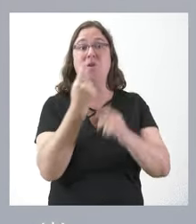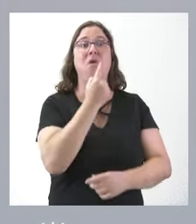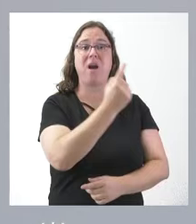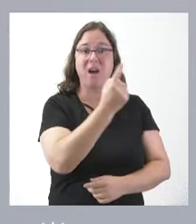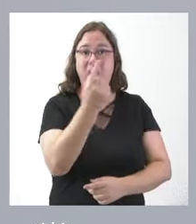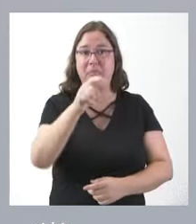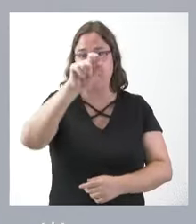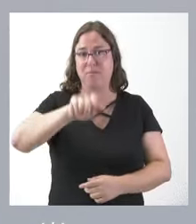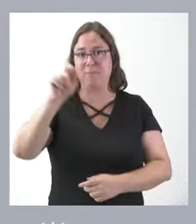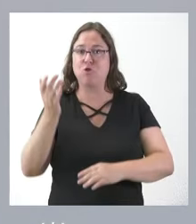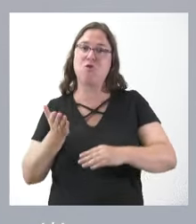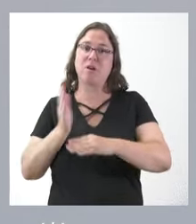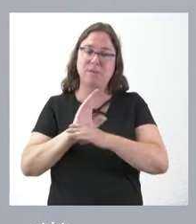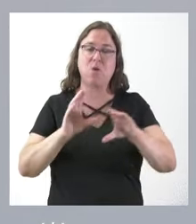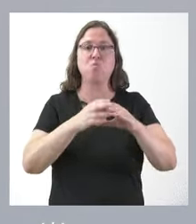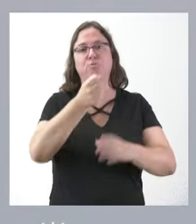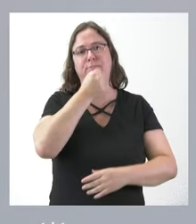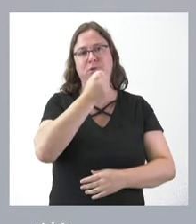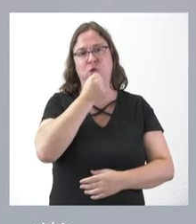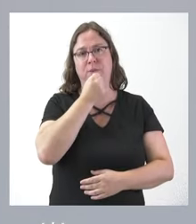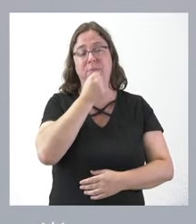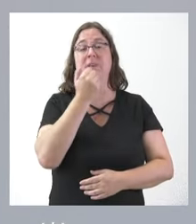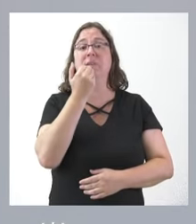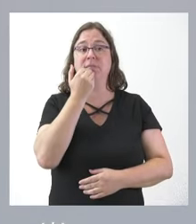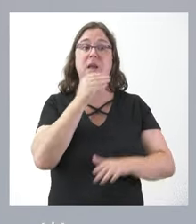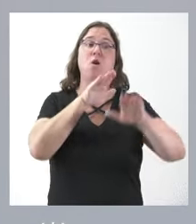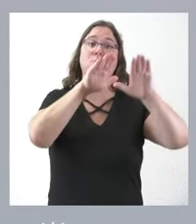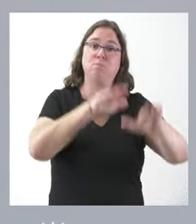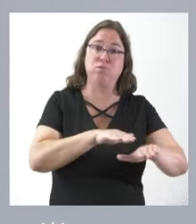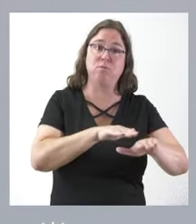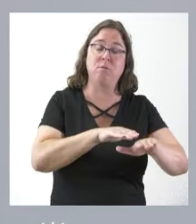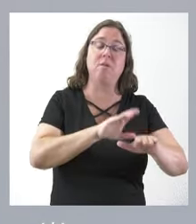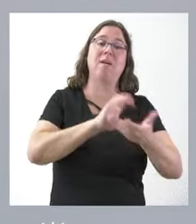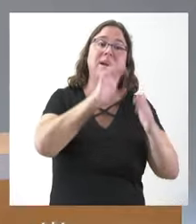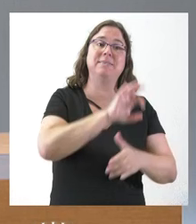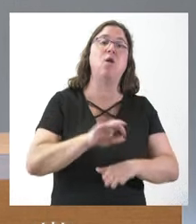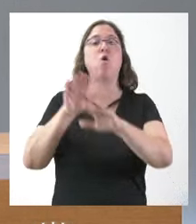personas que representan al Partido Socialista, si están con Castilla y León o están con Pedro Sánchez.